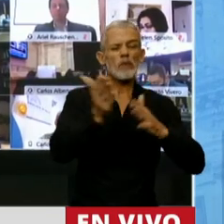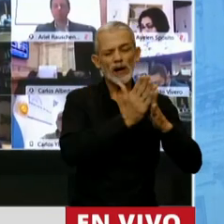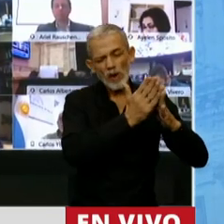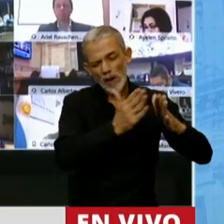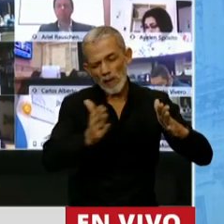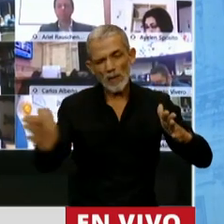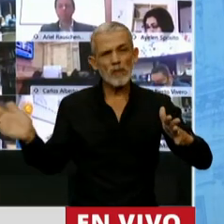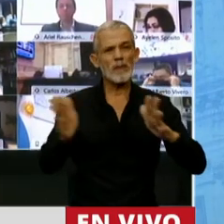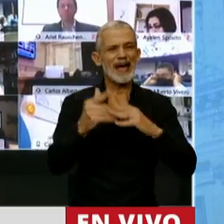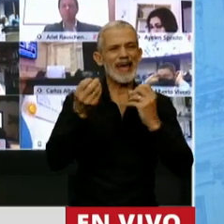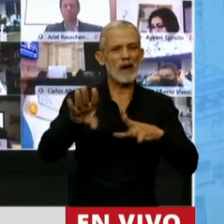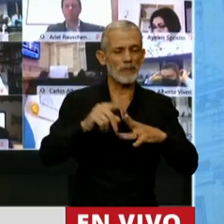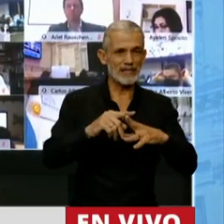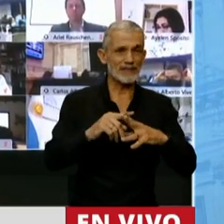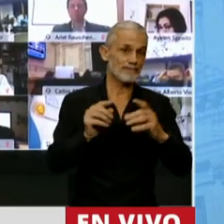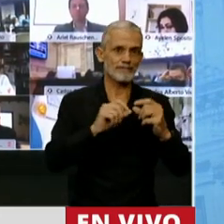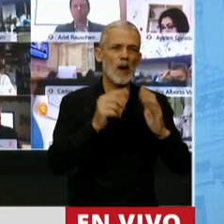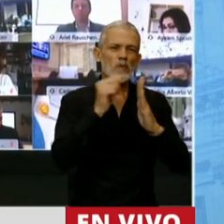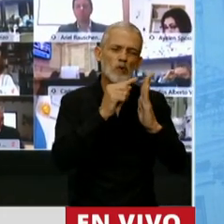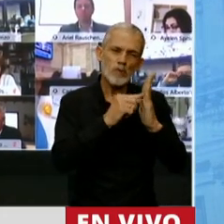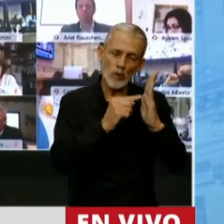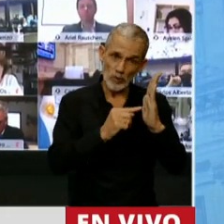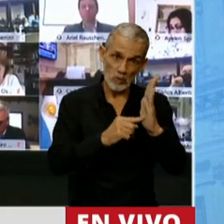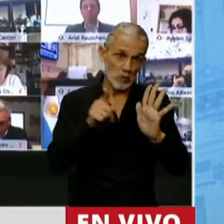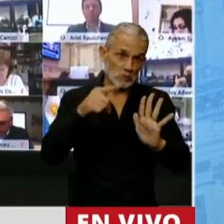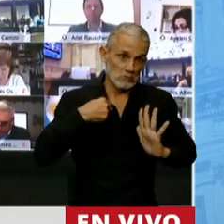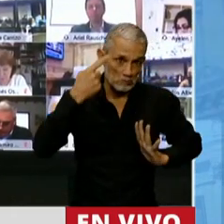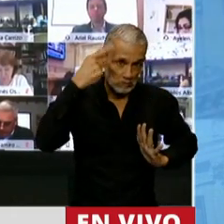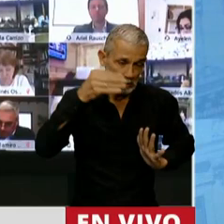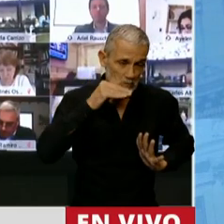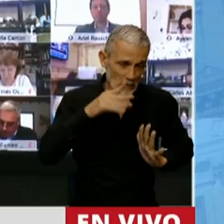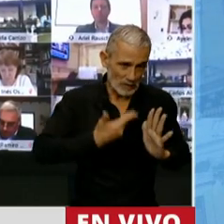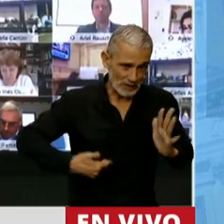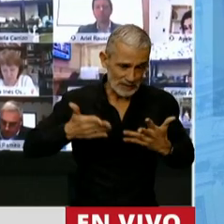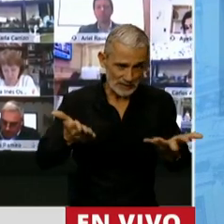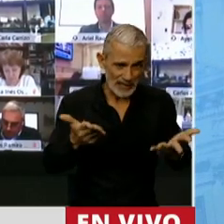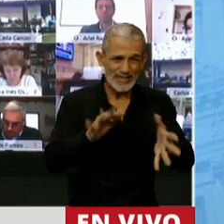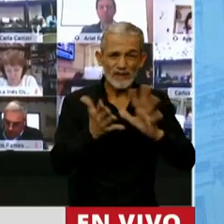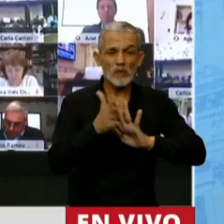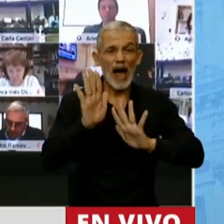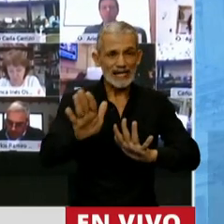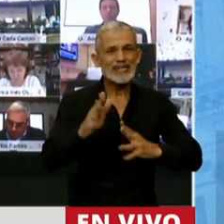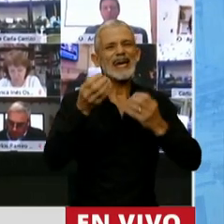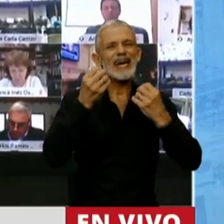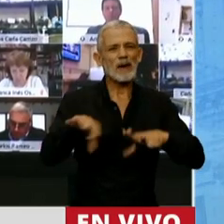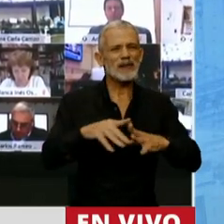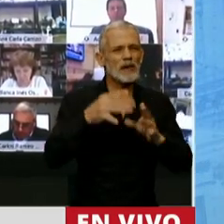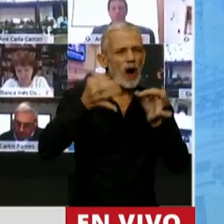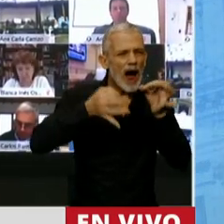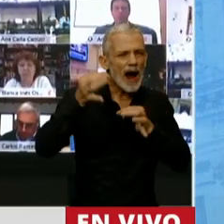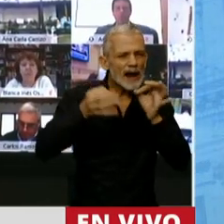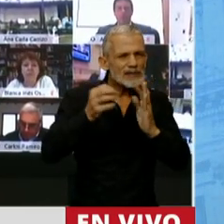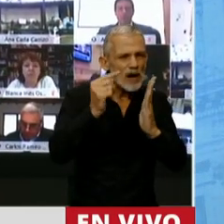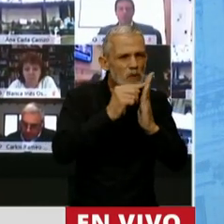empecemos el tratamiento en particular si es que a usted le parece correcto el procedimiento comenzaríamos a analizar